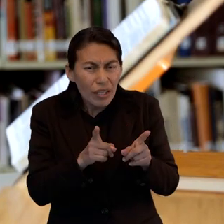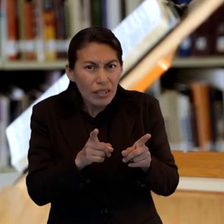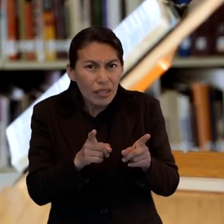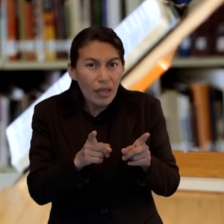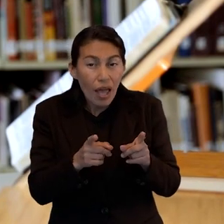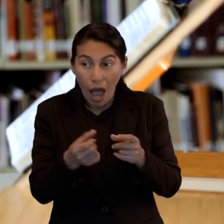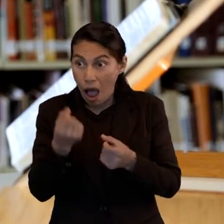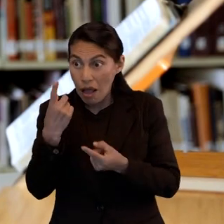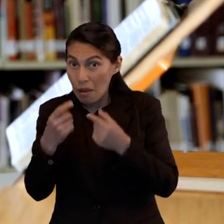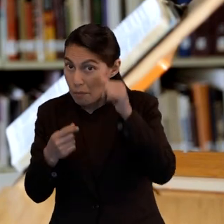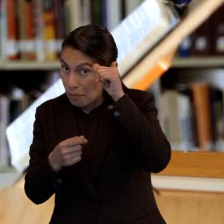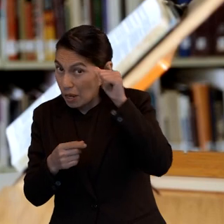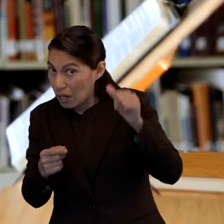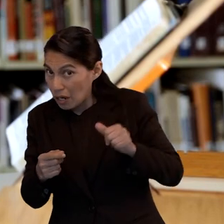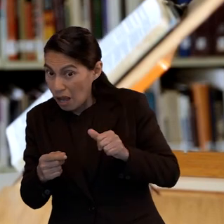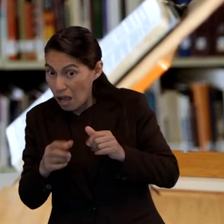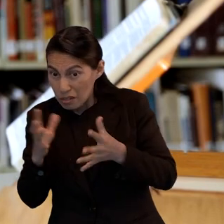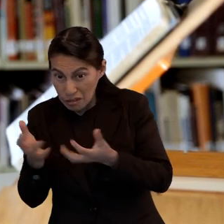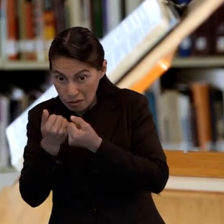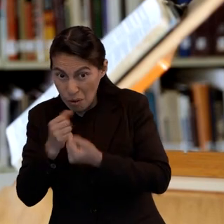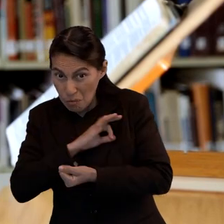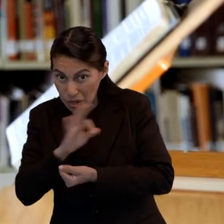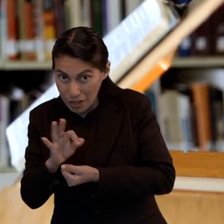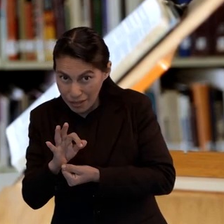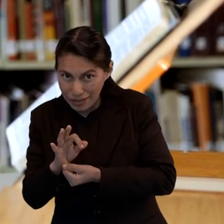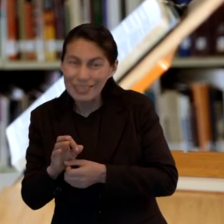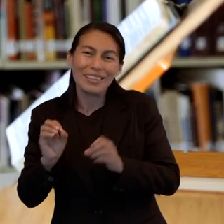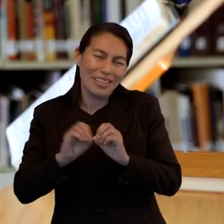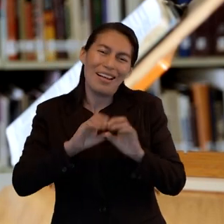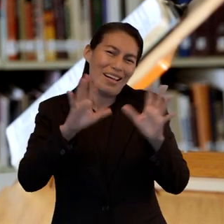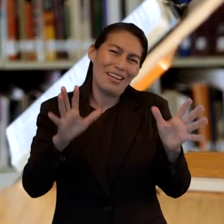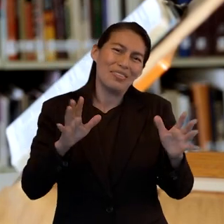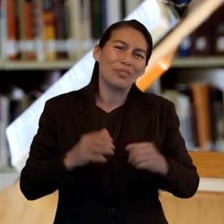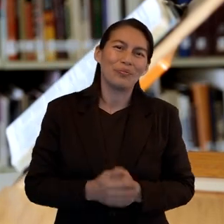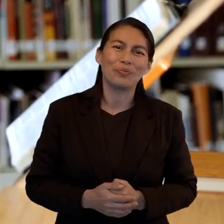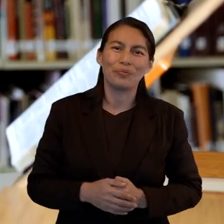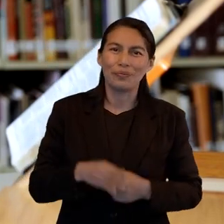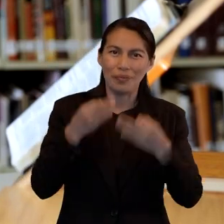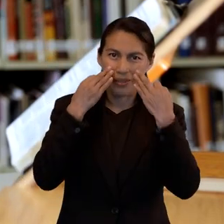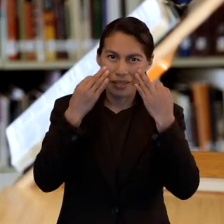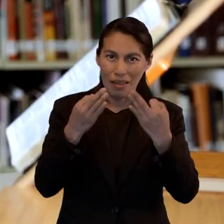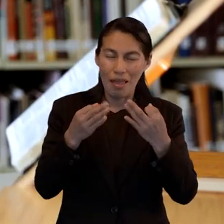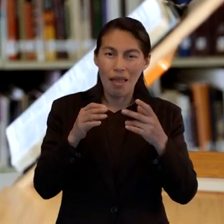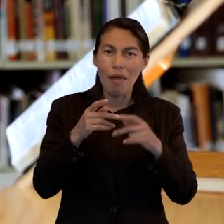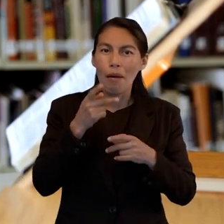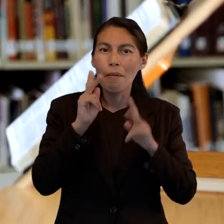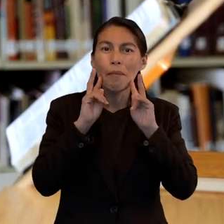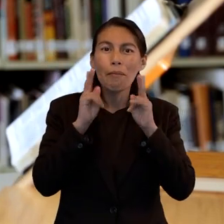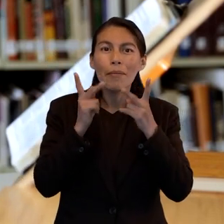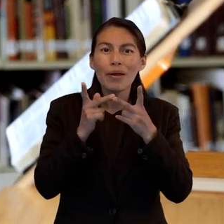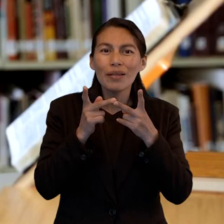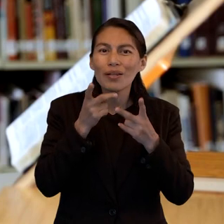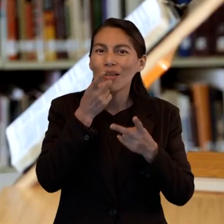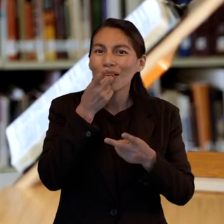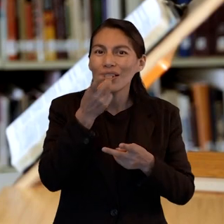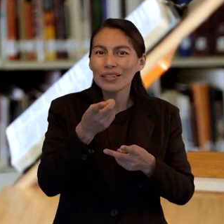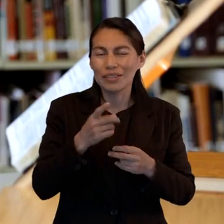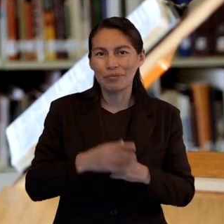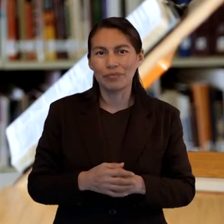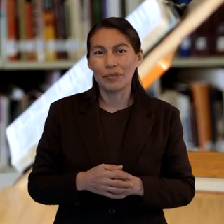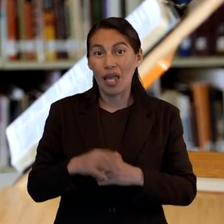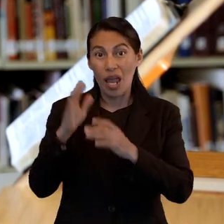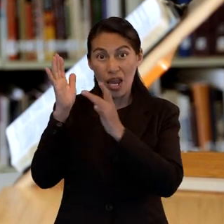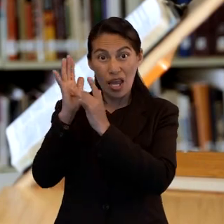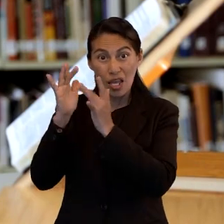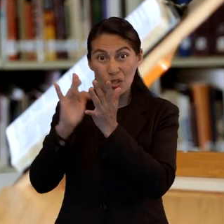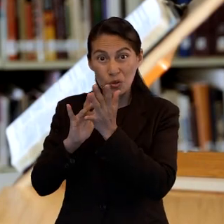tiene alguna posibilidad? Por supuesto. Aquí nos sirve de ejemplo el apóstol Pedro, quien después de negar a Jesús tres veces,